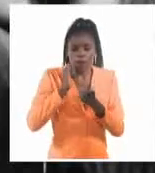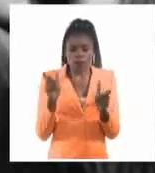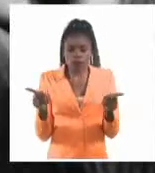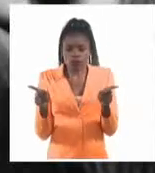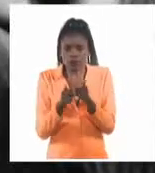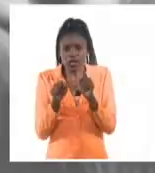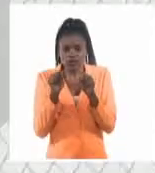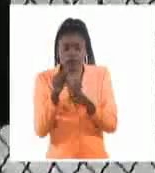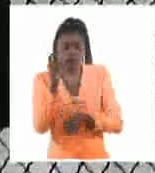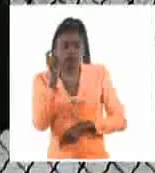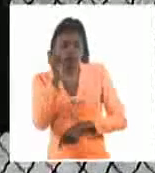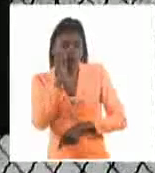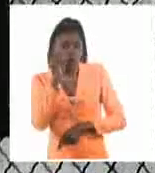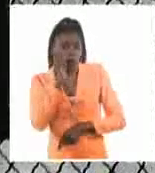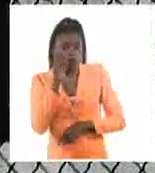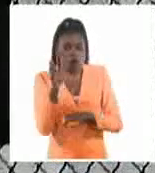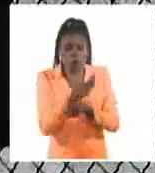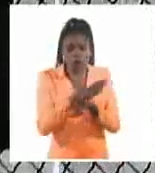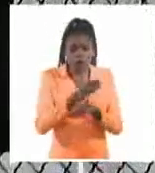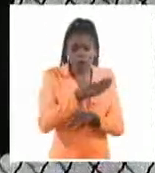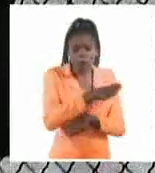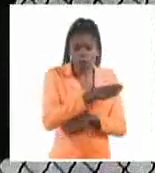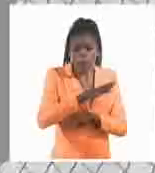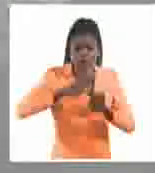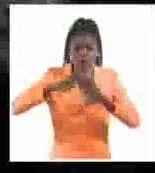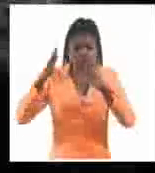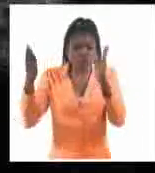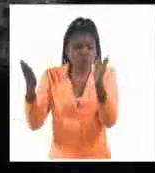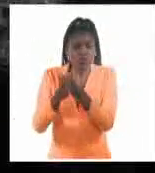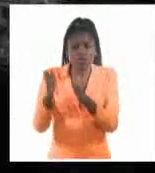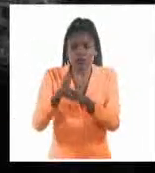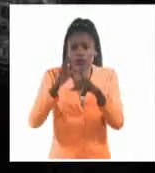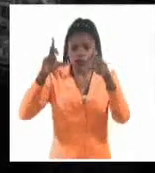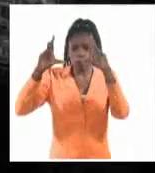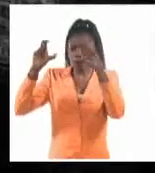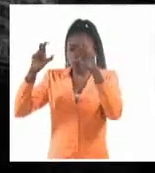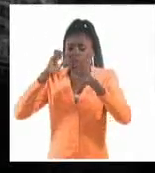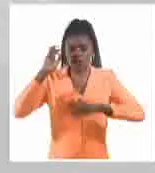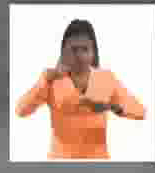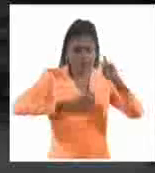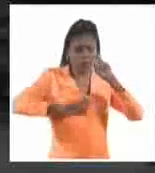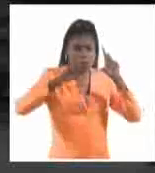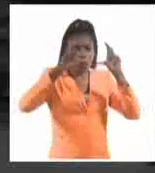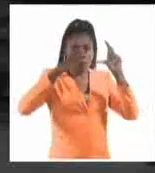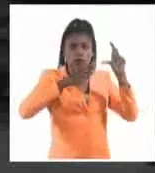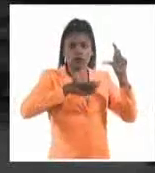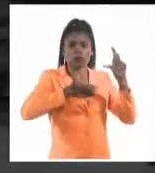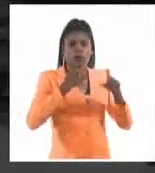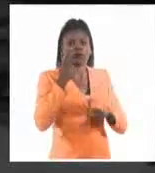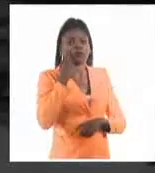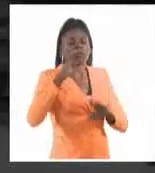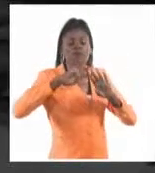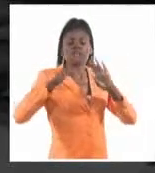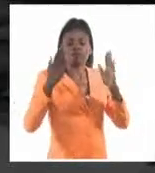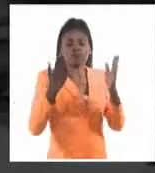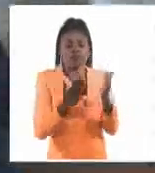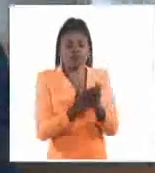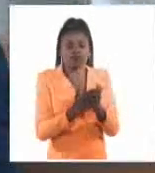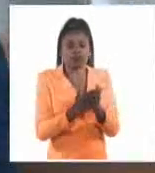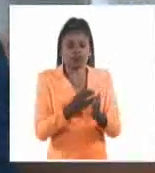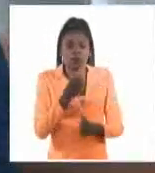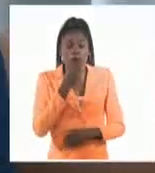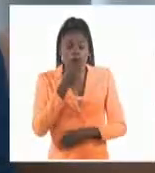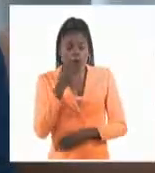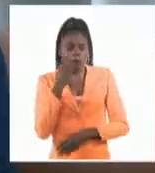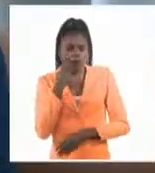hombre, que recorrió distintas geografías, cámara en mano, como si buscara captar su propia visión del mundo. Lo puedes ver desde